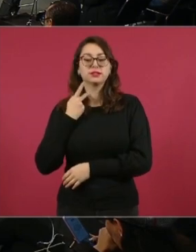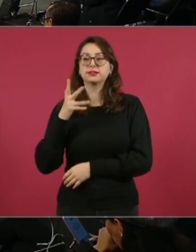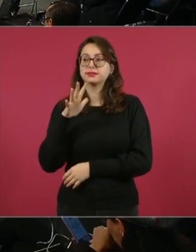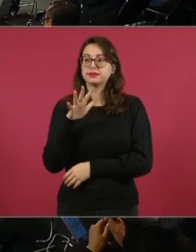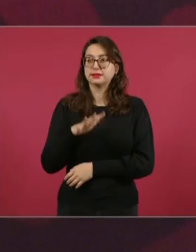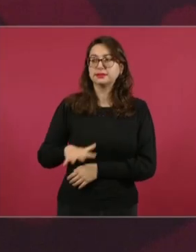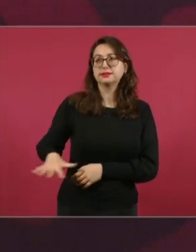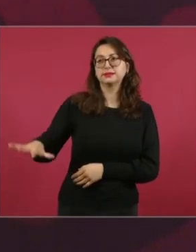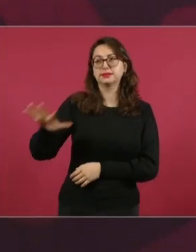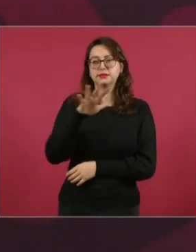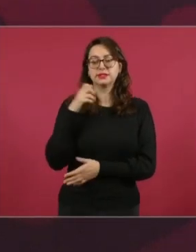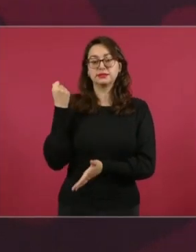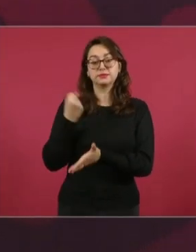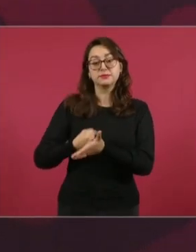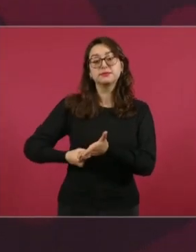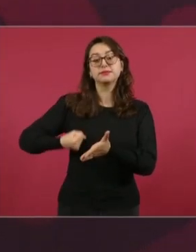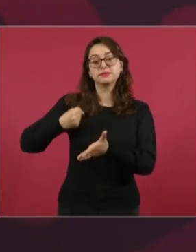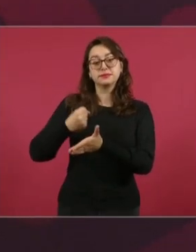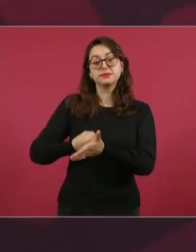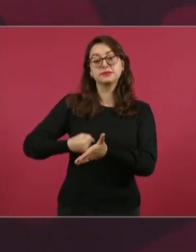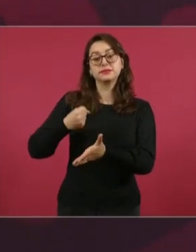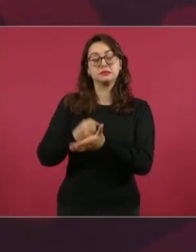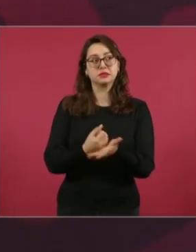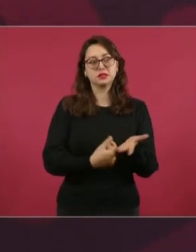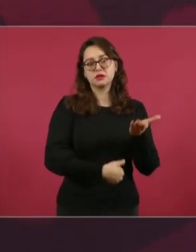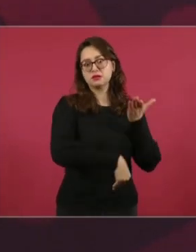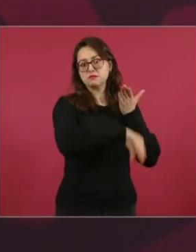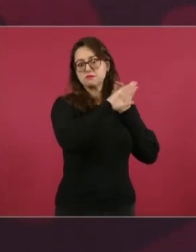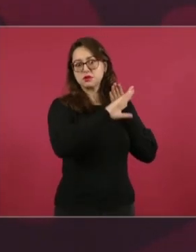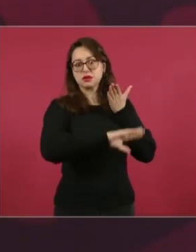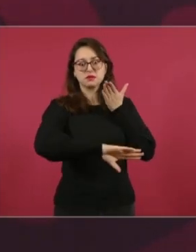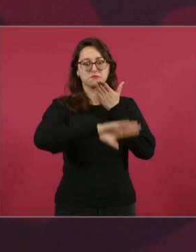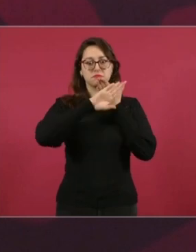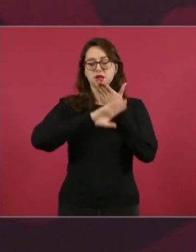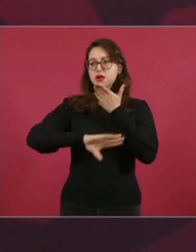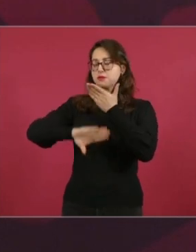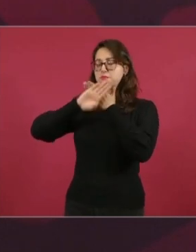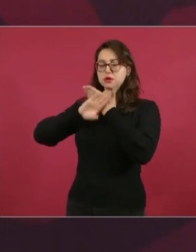enfrenta a unos adversarios poderosos.